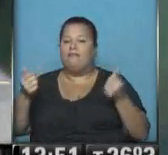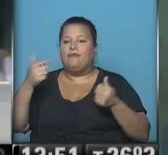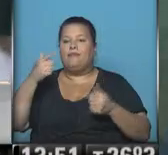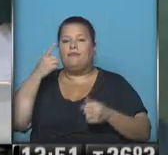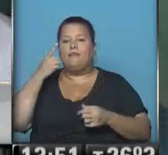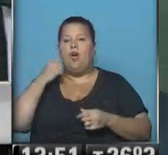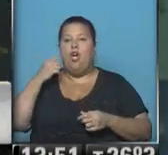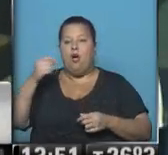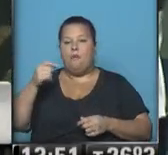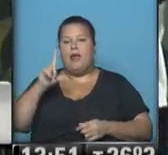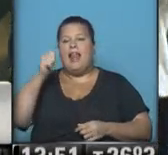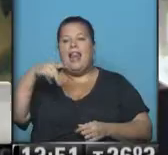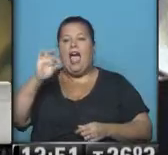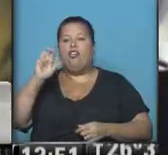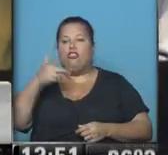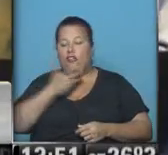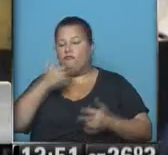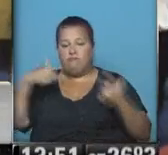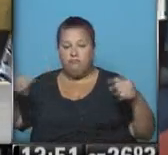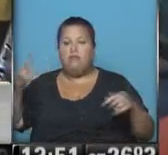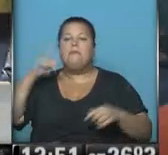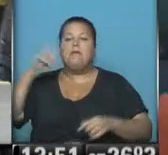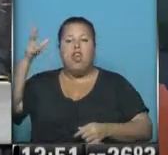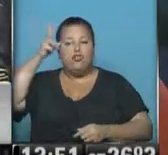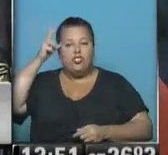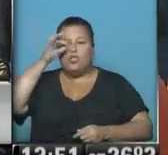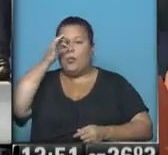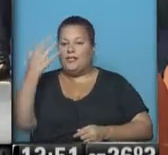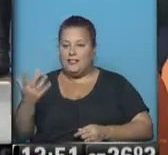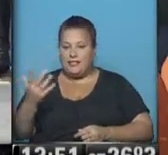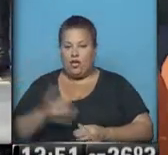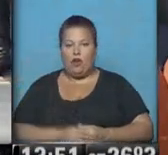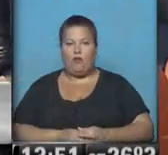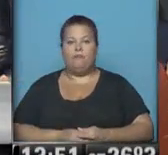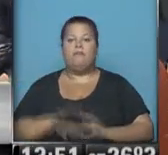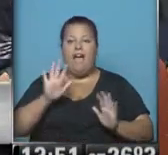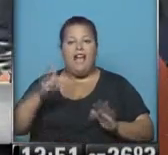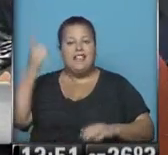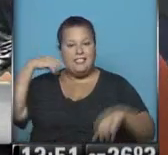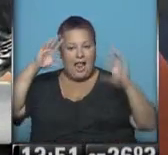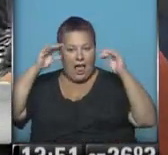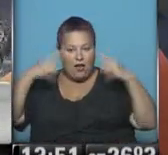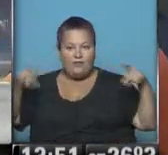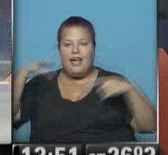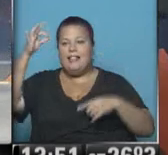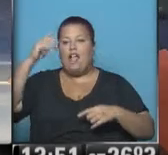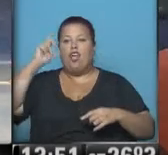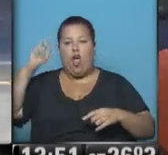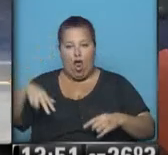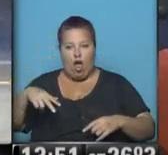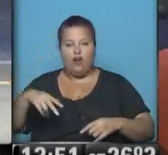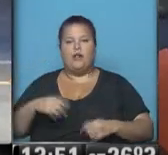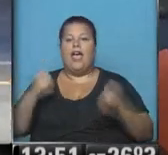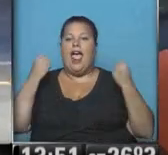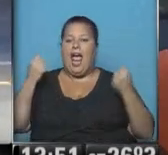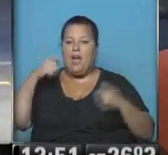balón Langdorff y Hércules Florence en 1825. Así sonaba anoche entonces en el Teatro Colón, Hércules